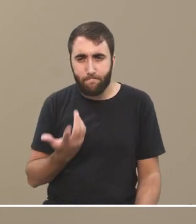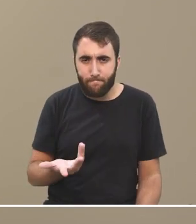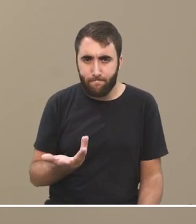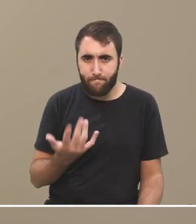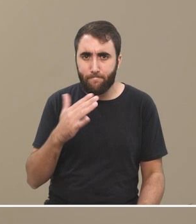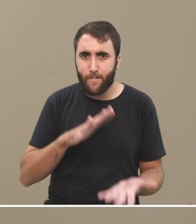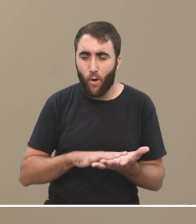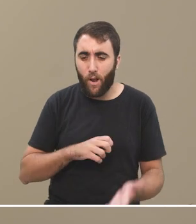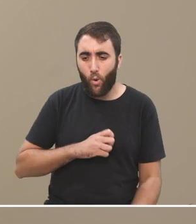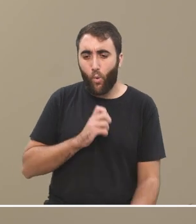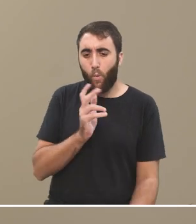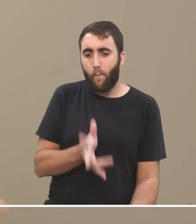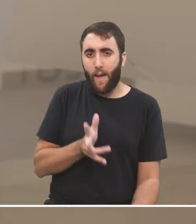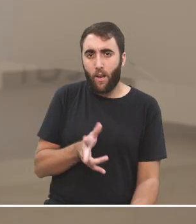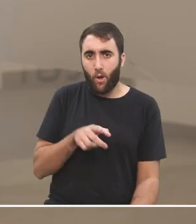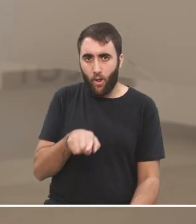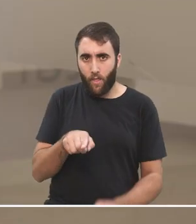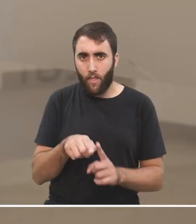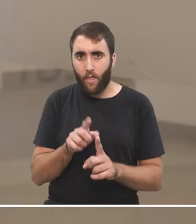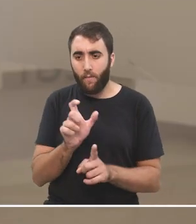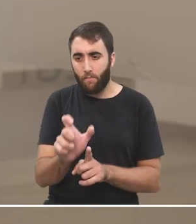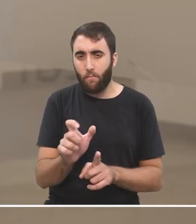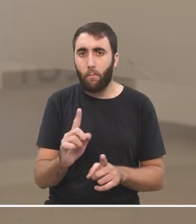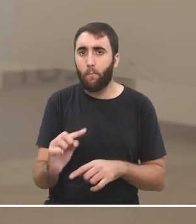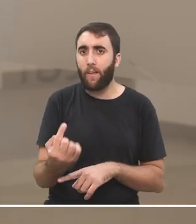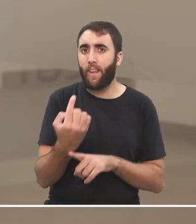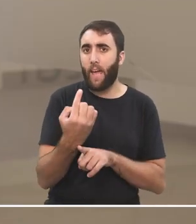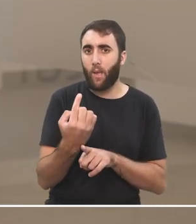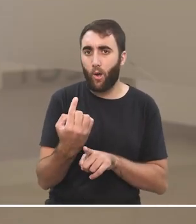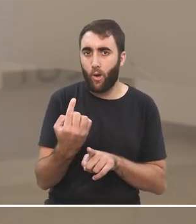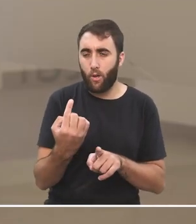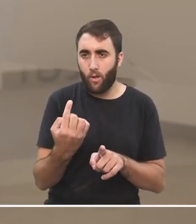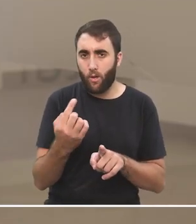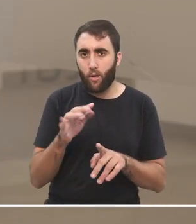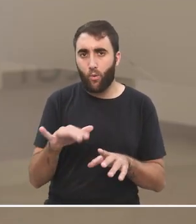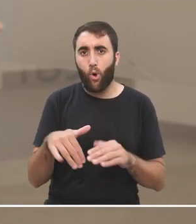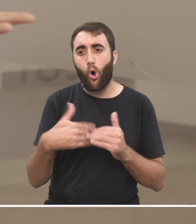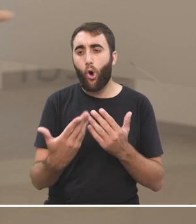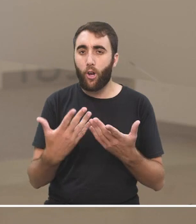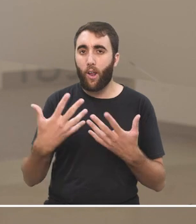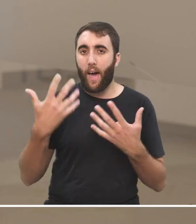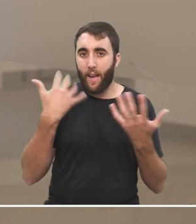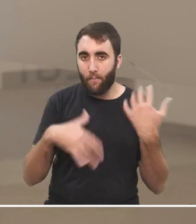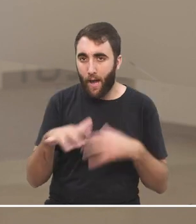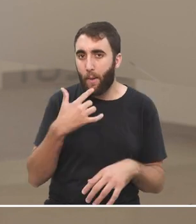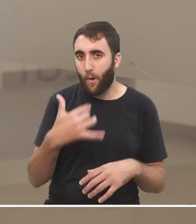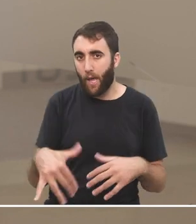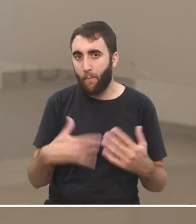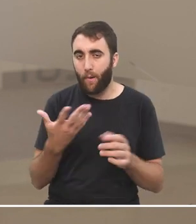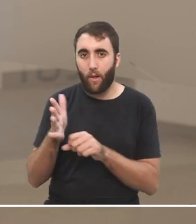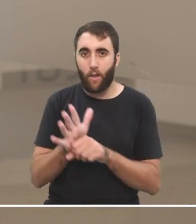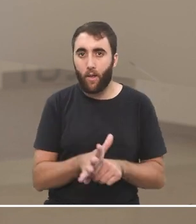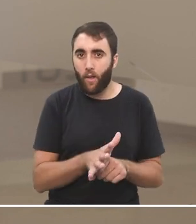la especie humana debería tener ese privilegio ante otras especies que han sido